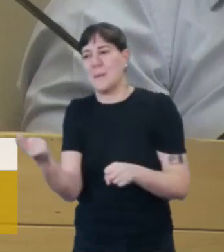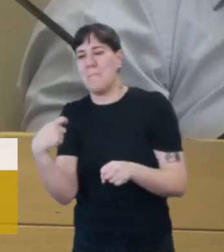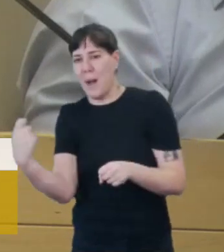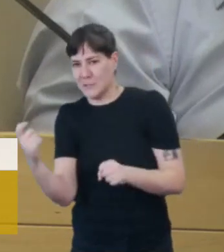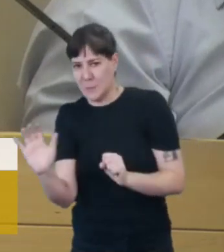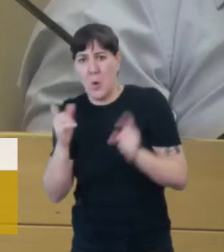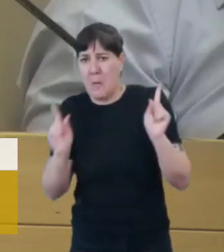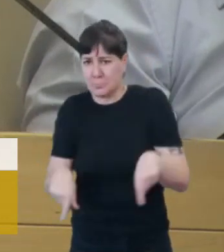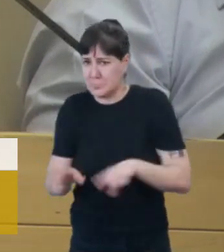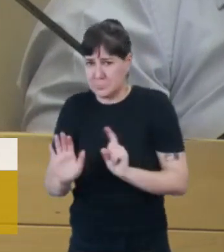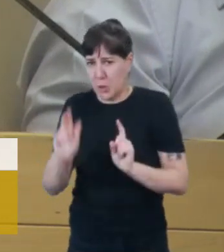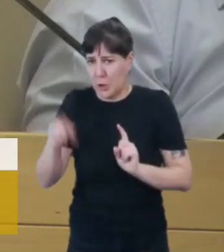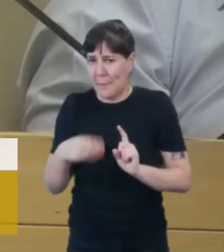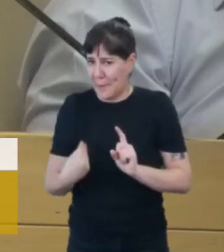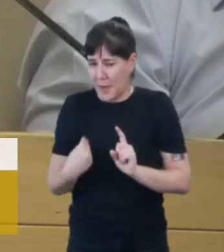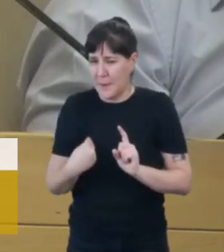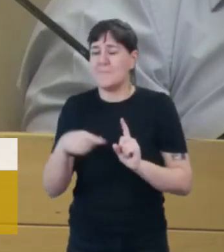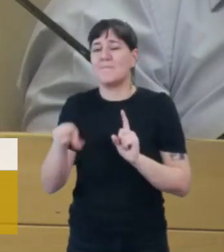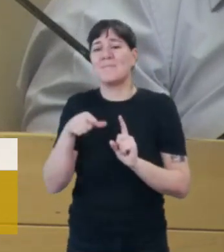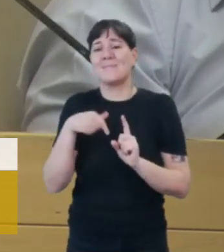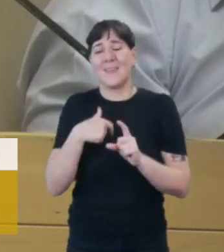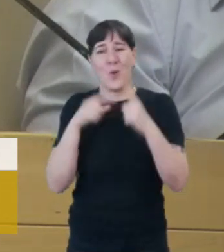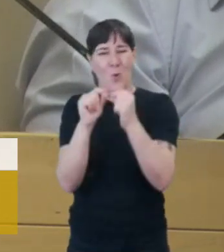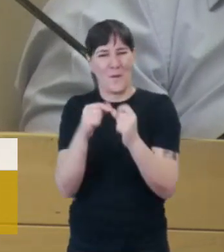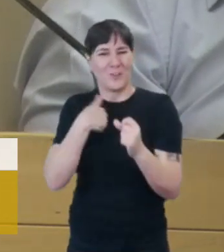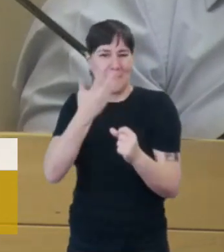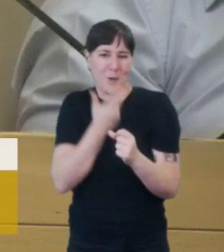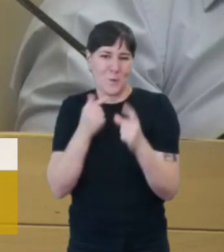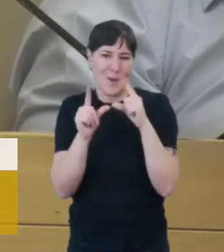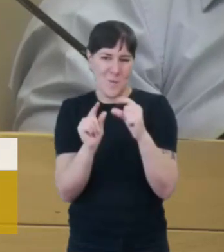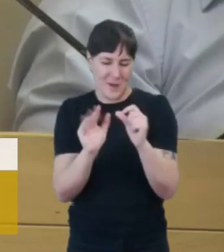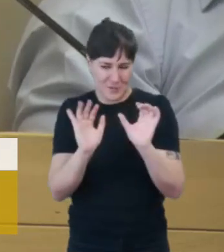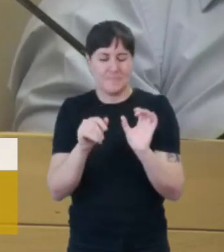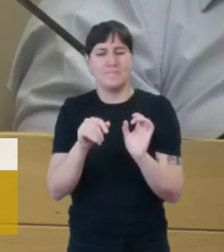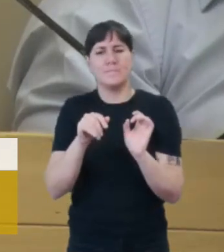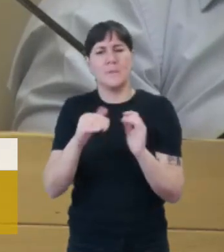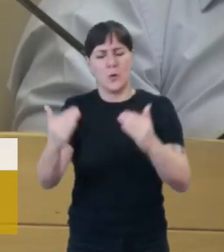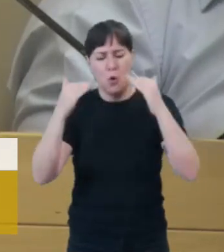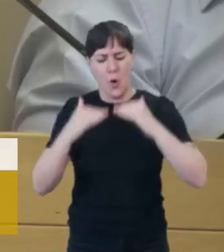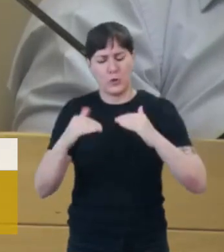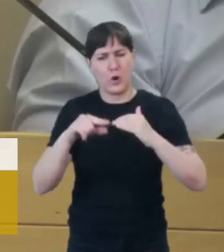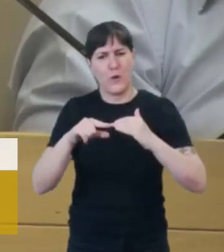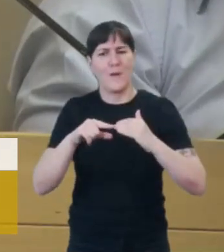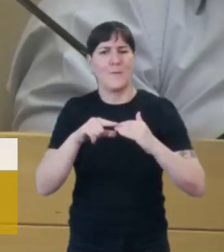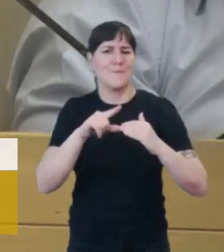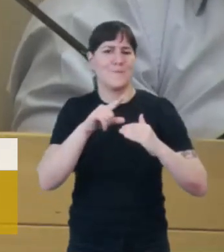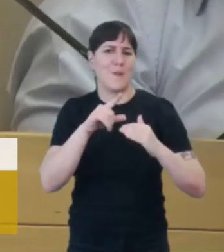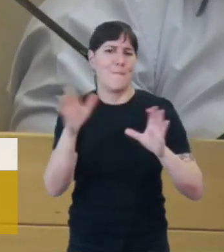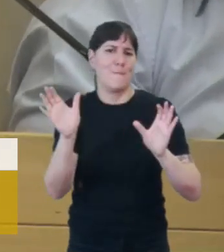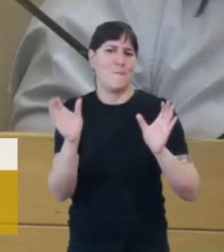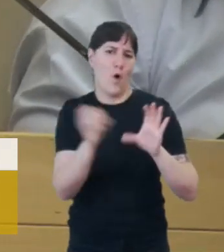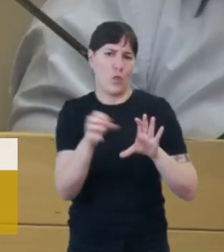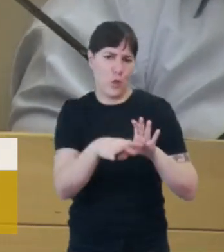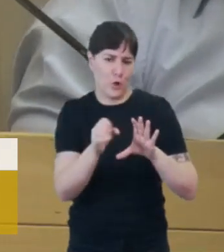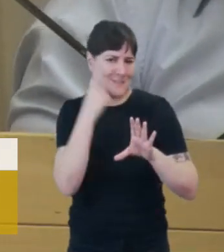números a los que nos gustan números, en otro fondo ya creado, el